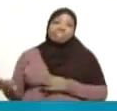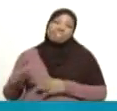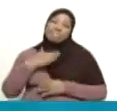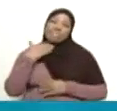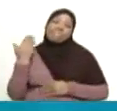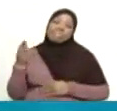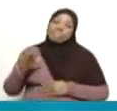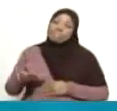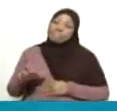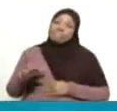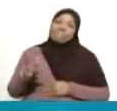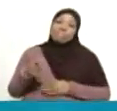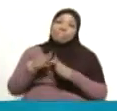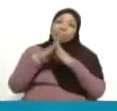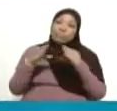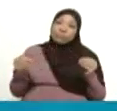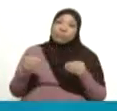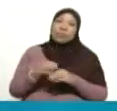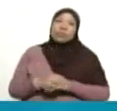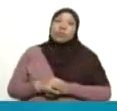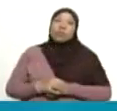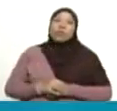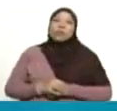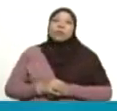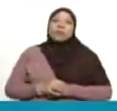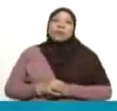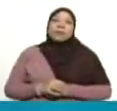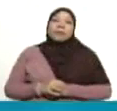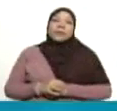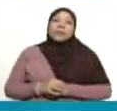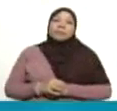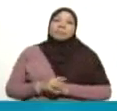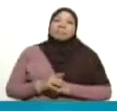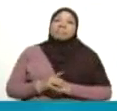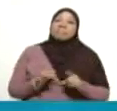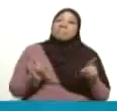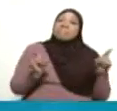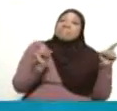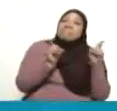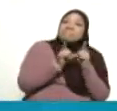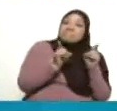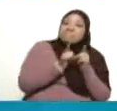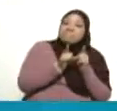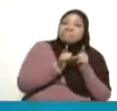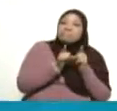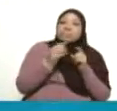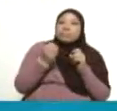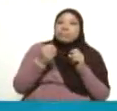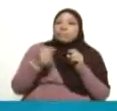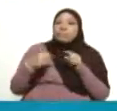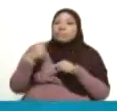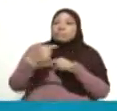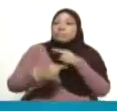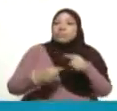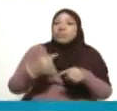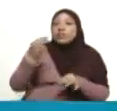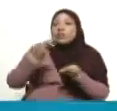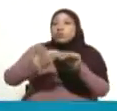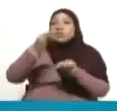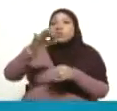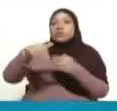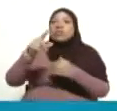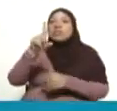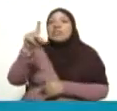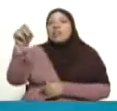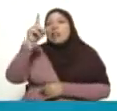Quizás seamos pasajeros por corto tiempo o por largo tiempo. Hay gente que tiene la suerte de llegar a